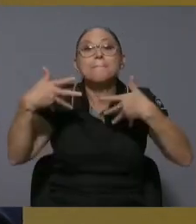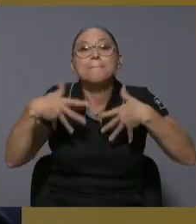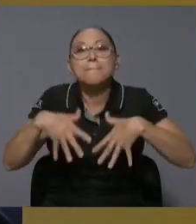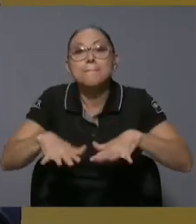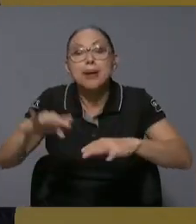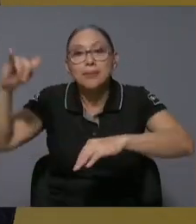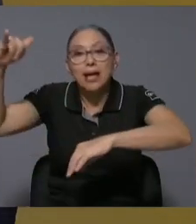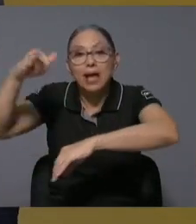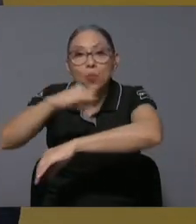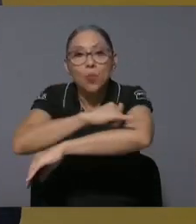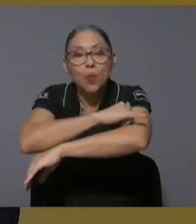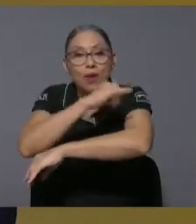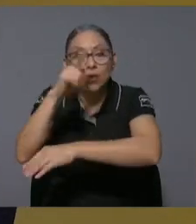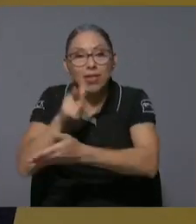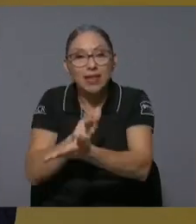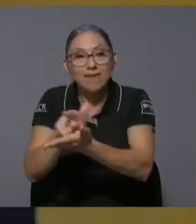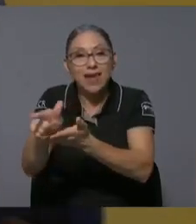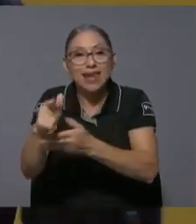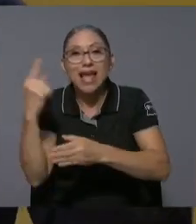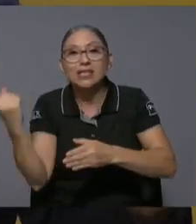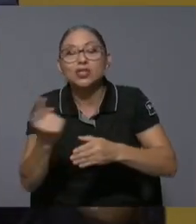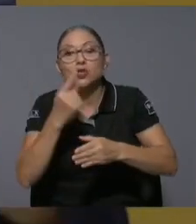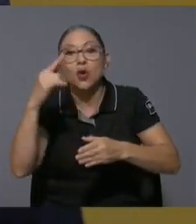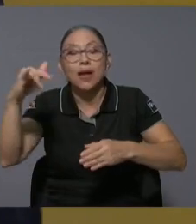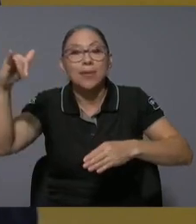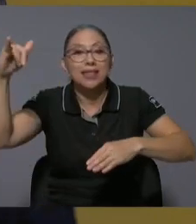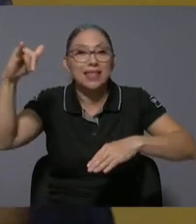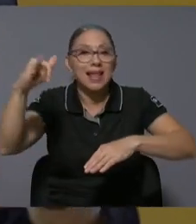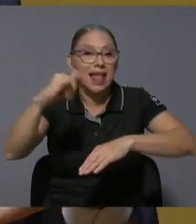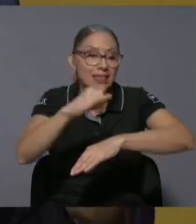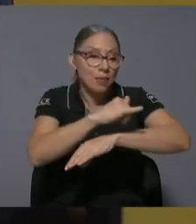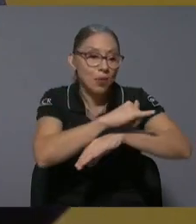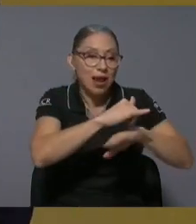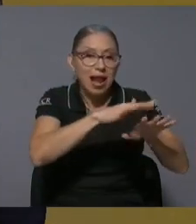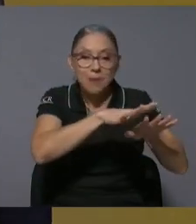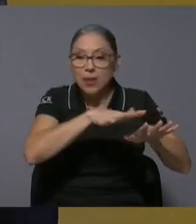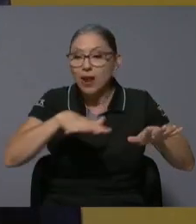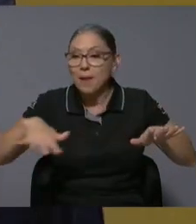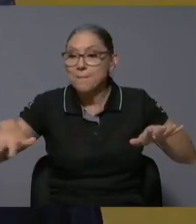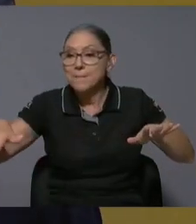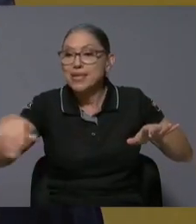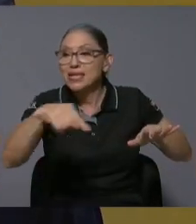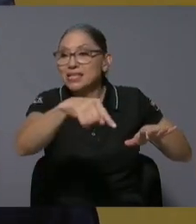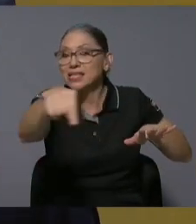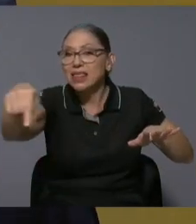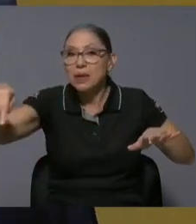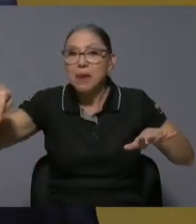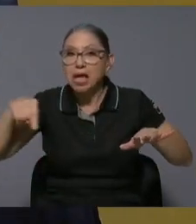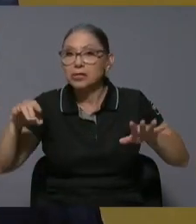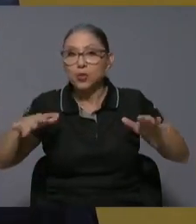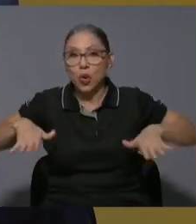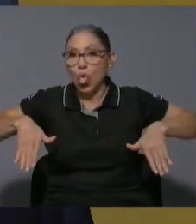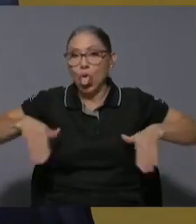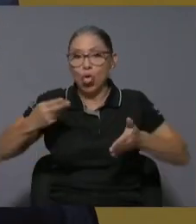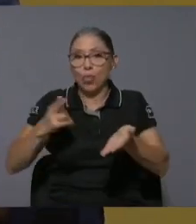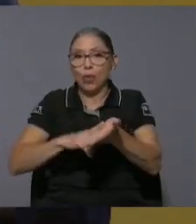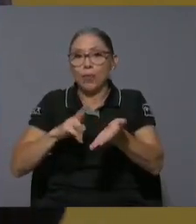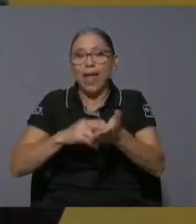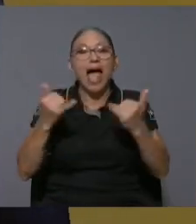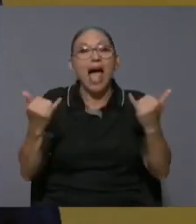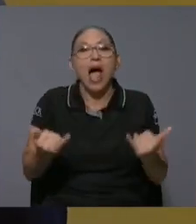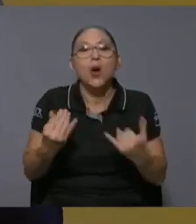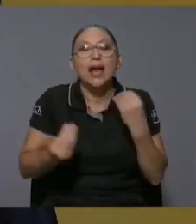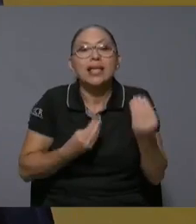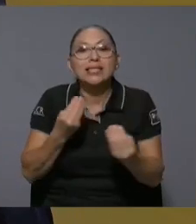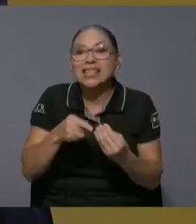solo es la terminal y lo que está sin concesional es toda la zona aérea digamos la pista y demás más bien el rol ahora es cómo